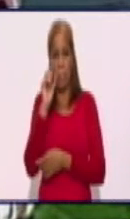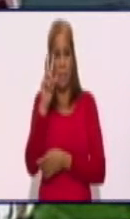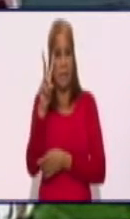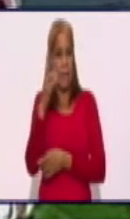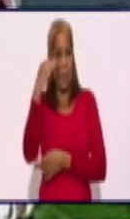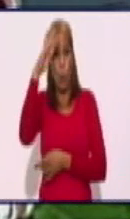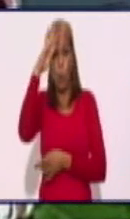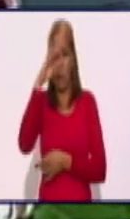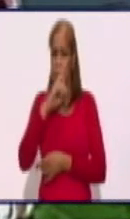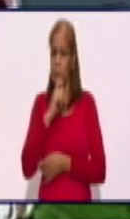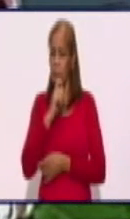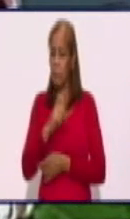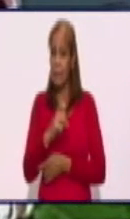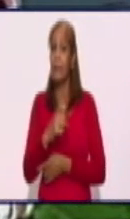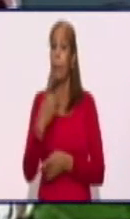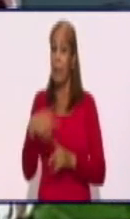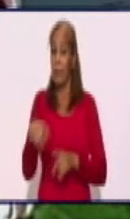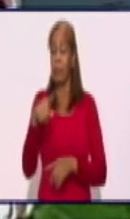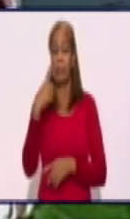posteridad.